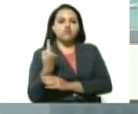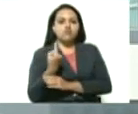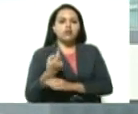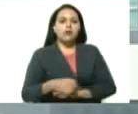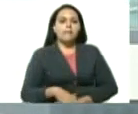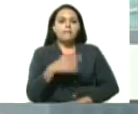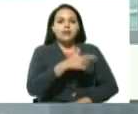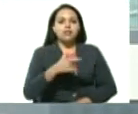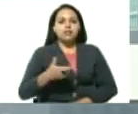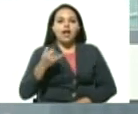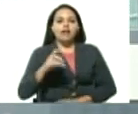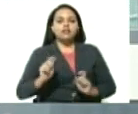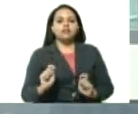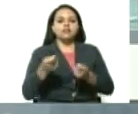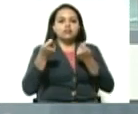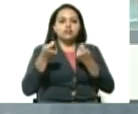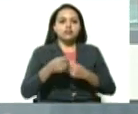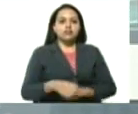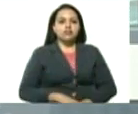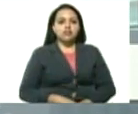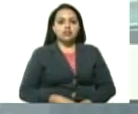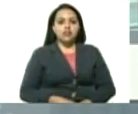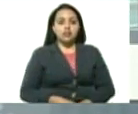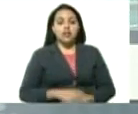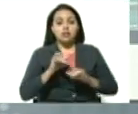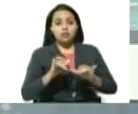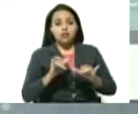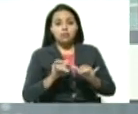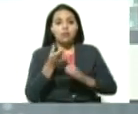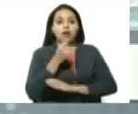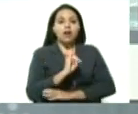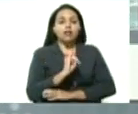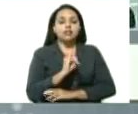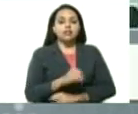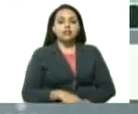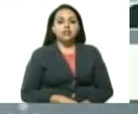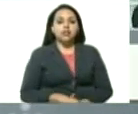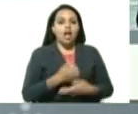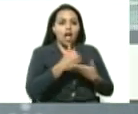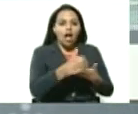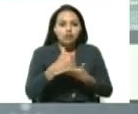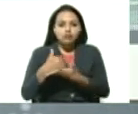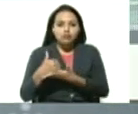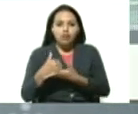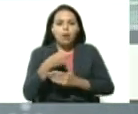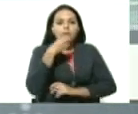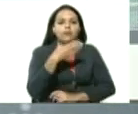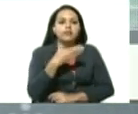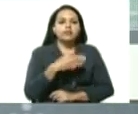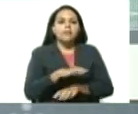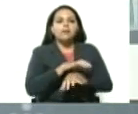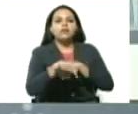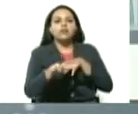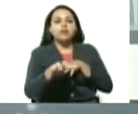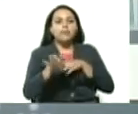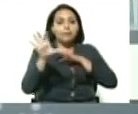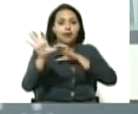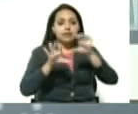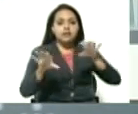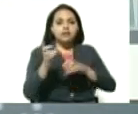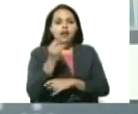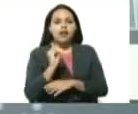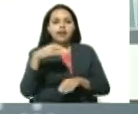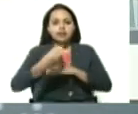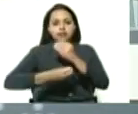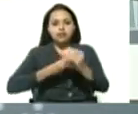pacientes recuperados, que como usted sabe, ha tenido muy buen impacto en la mayoría de los países que se ha